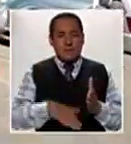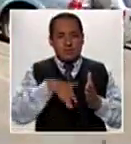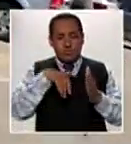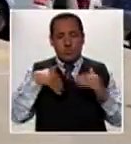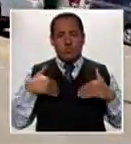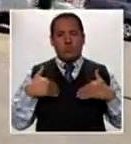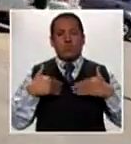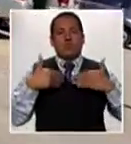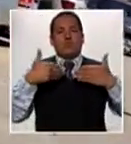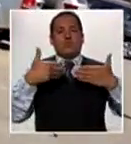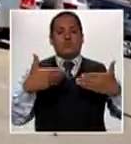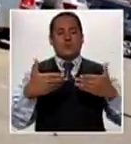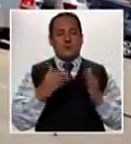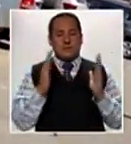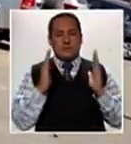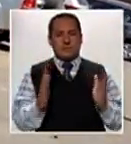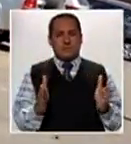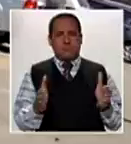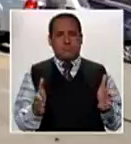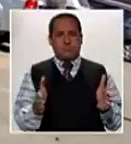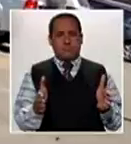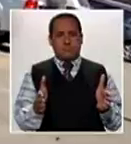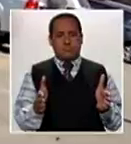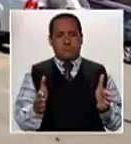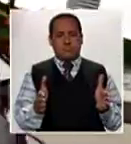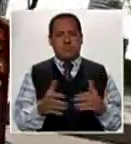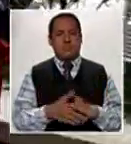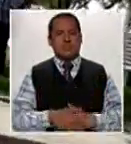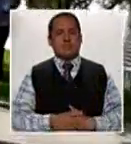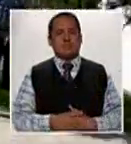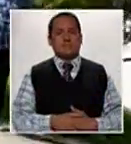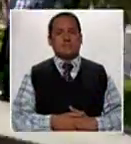estructura de protección que otorga rigidez a la cabina.